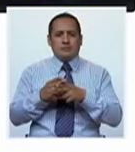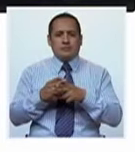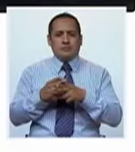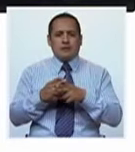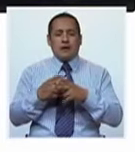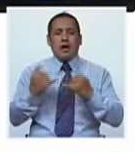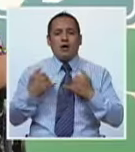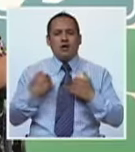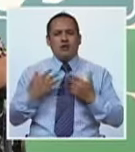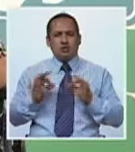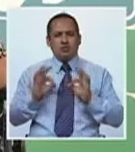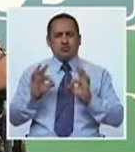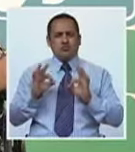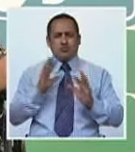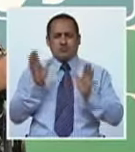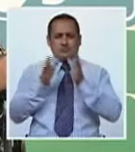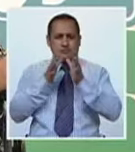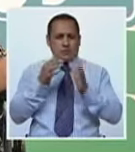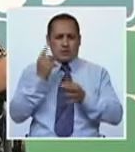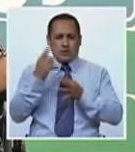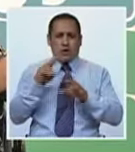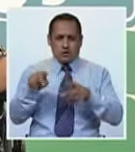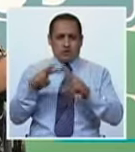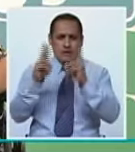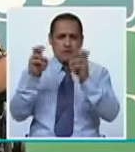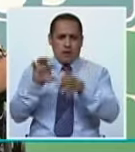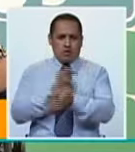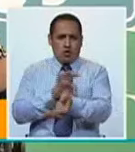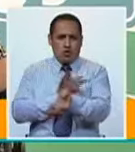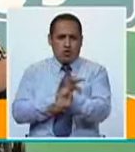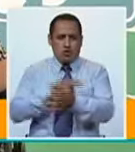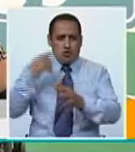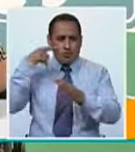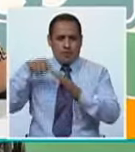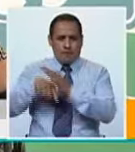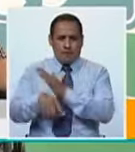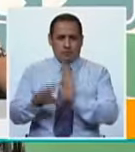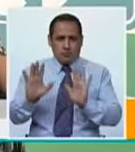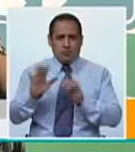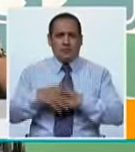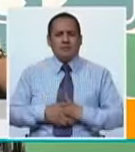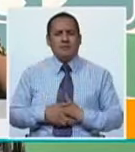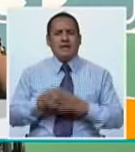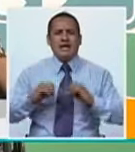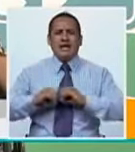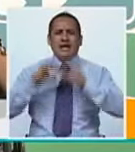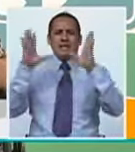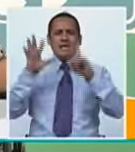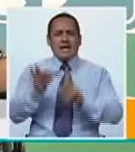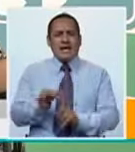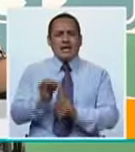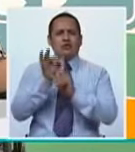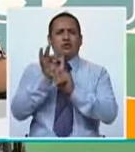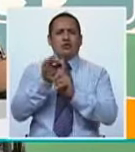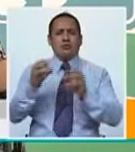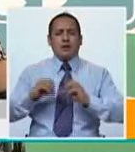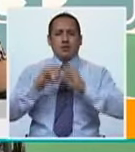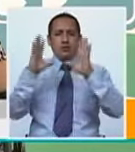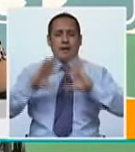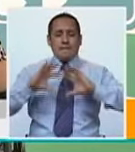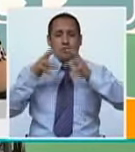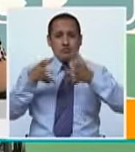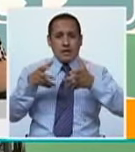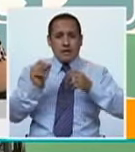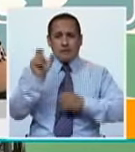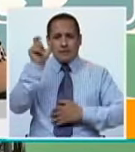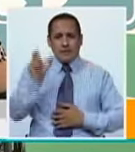Ahora, sí, justamente y también por eso me estábamos comentando en interno que el día de la fecha elegida para el Día Mundial